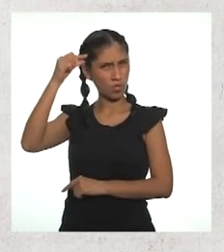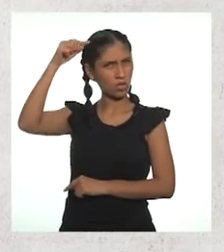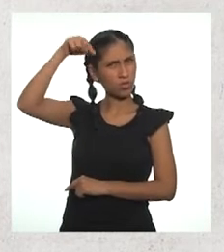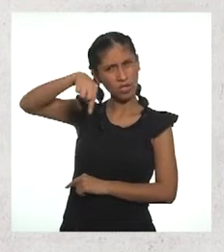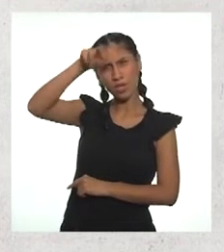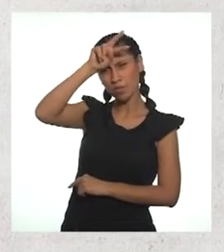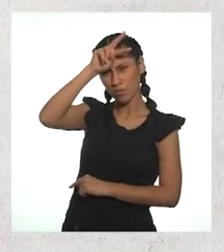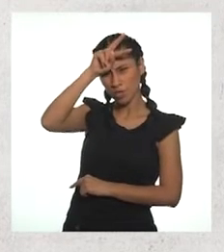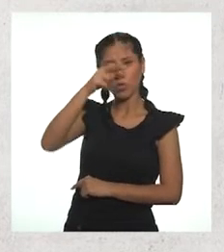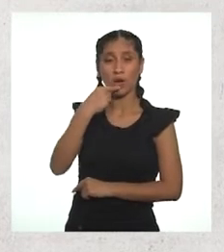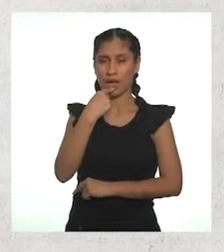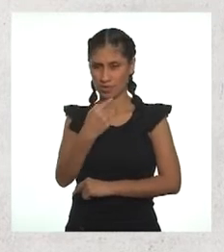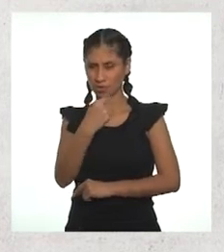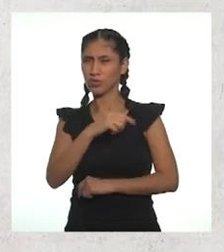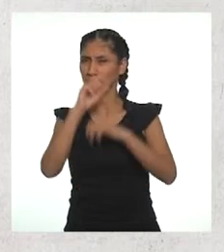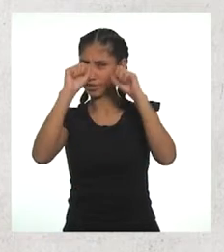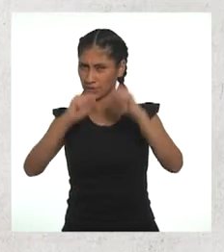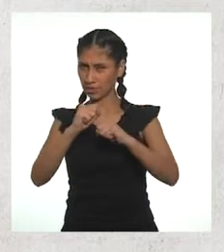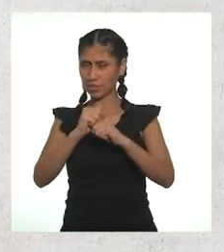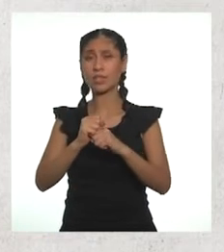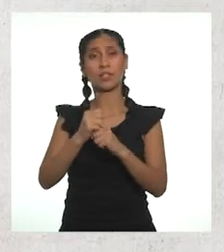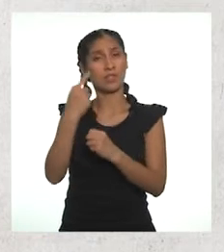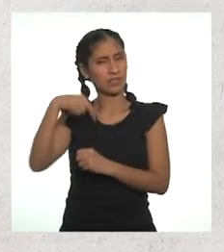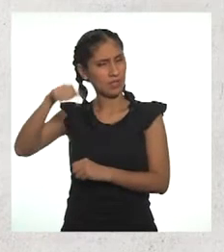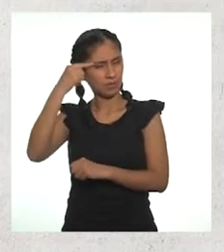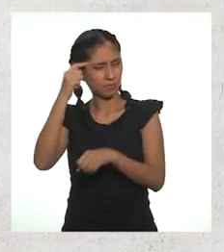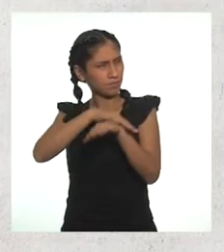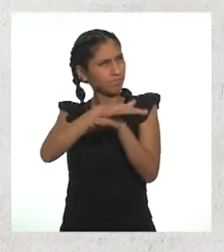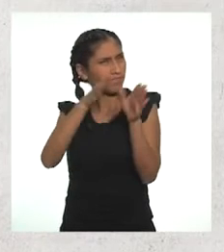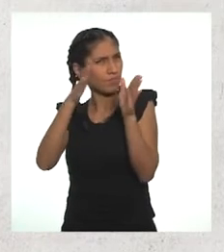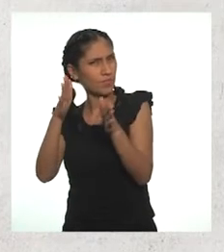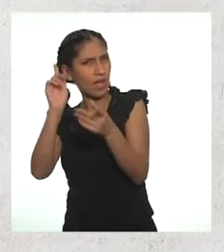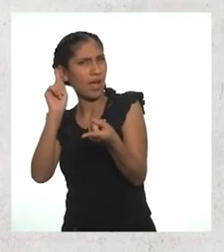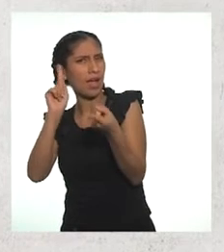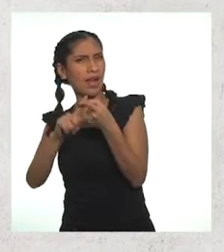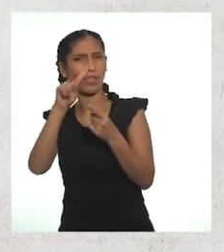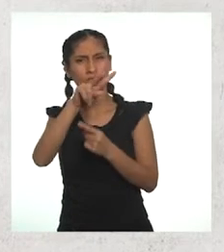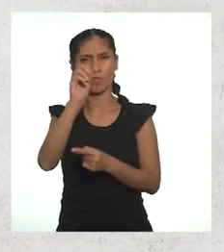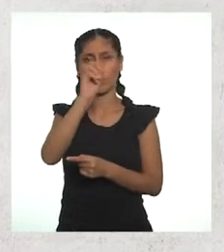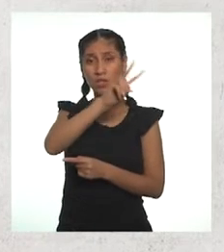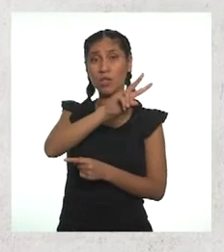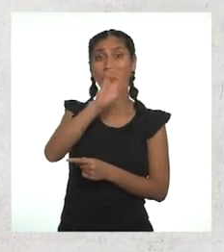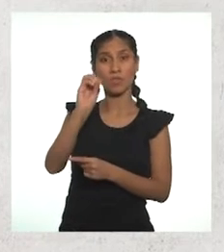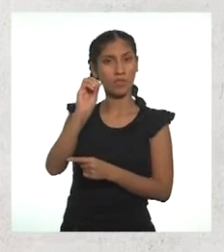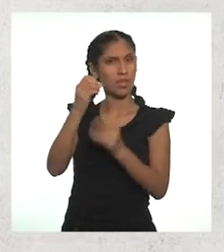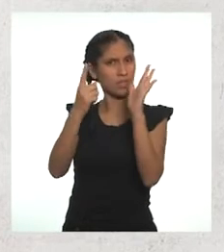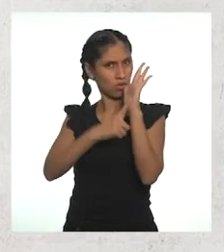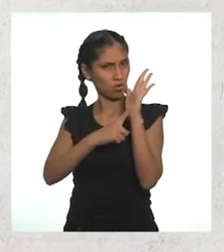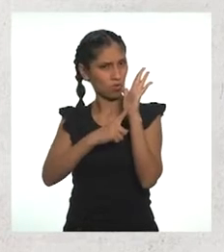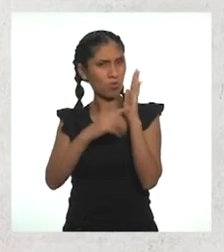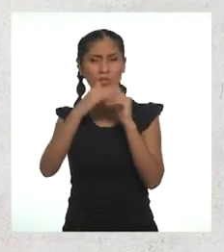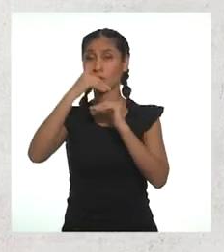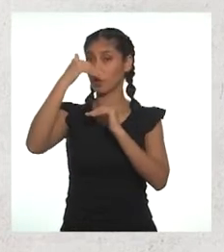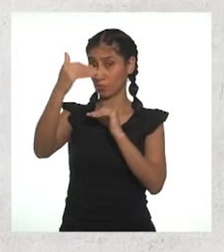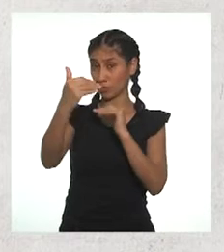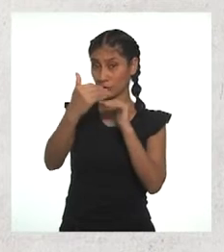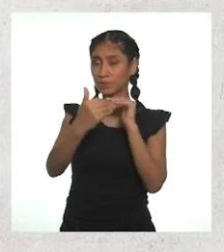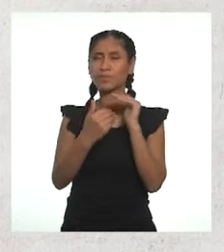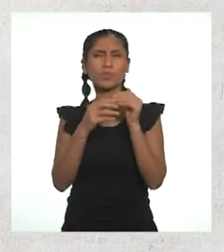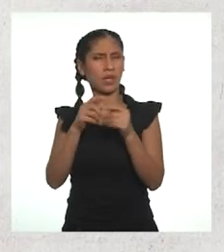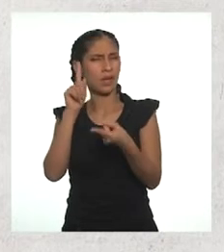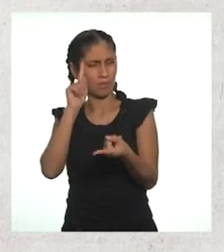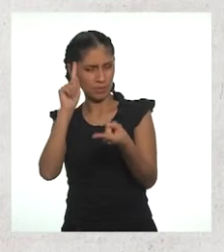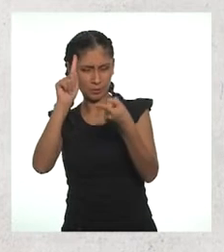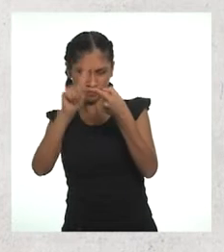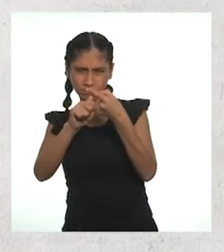las brechas de cobertura urbana al año 2021 y rural al año 2030, y de esa